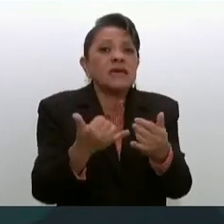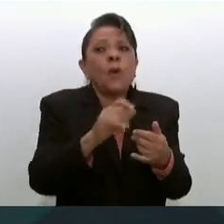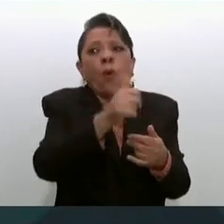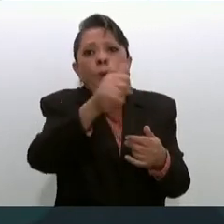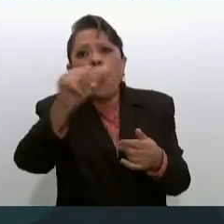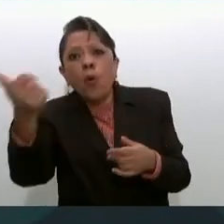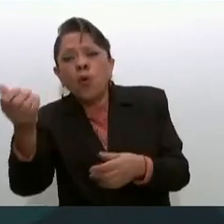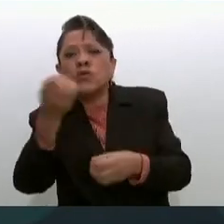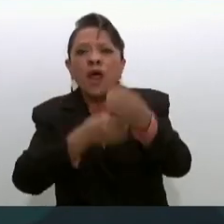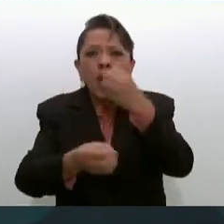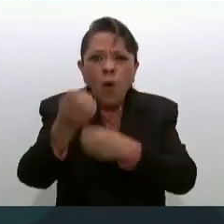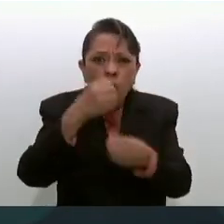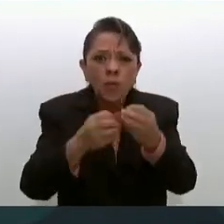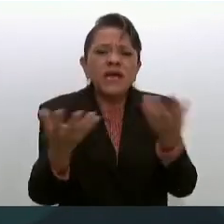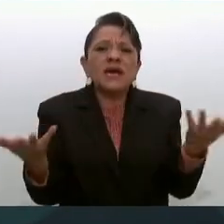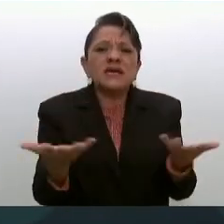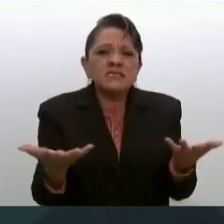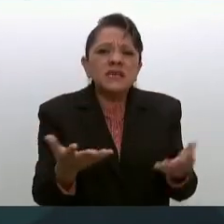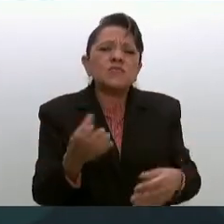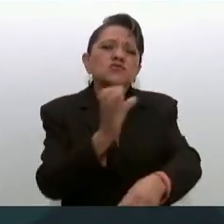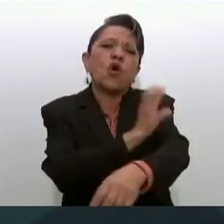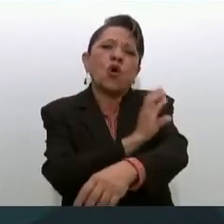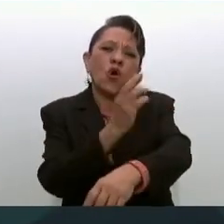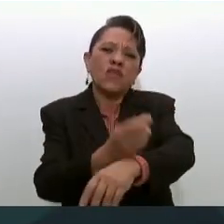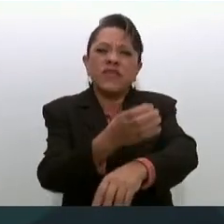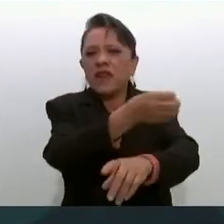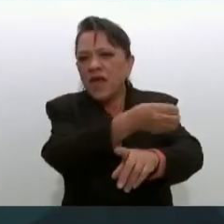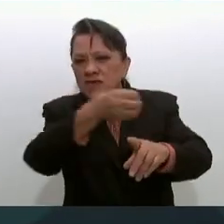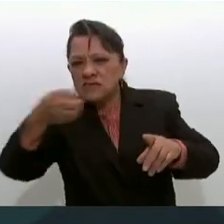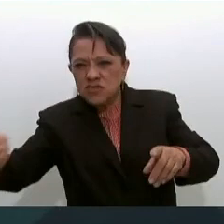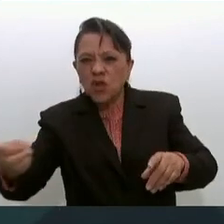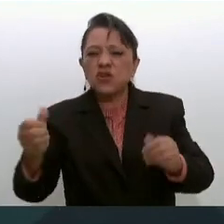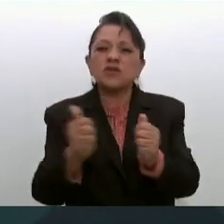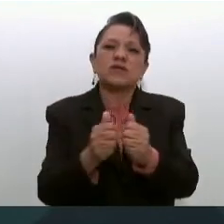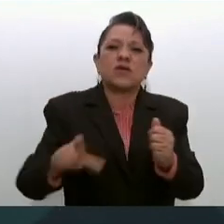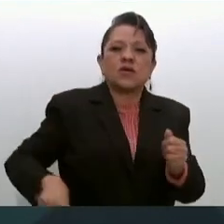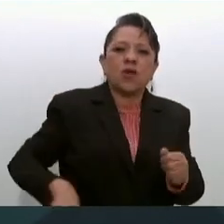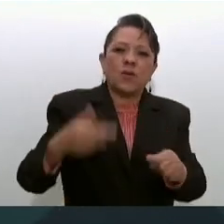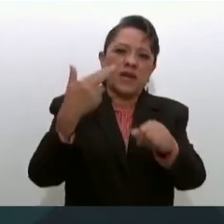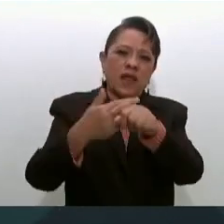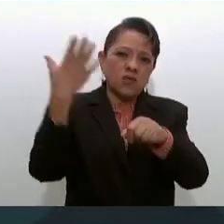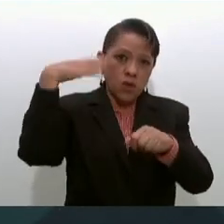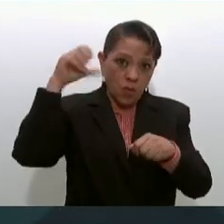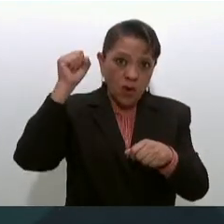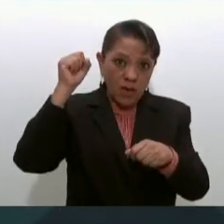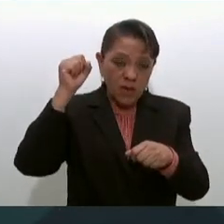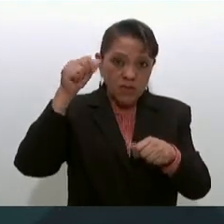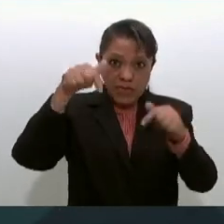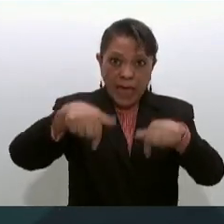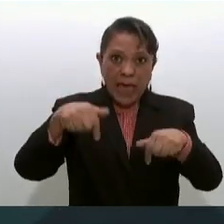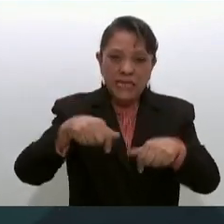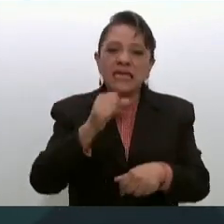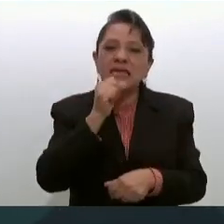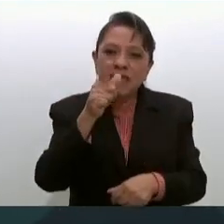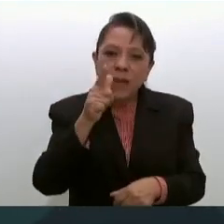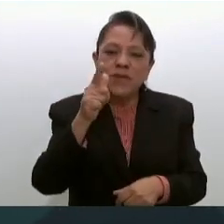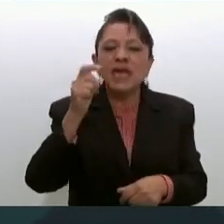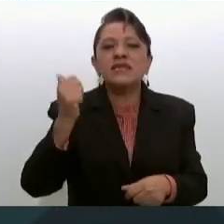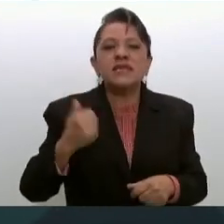en coordinación con el gobernador de Morelos aquí también aprovecho